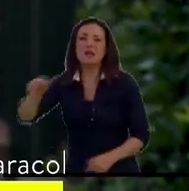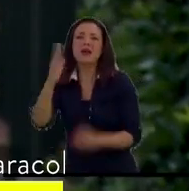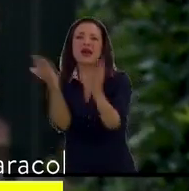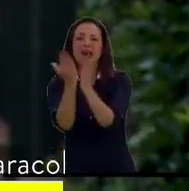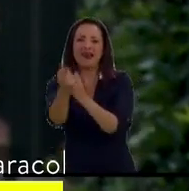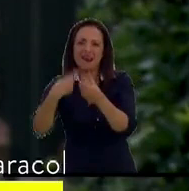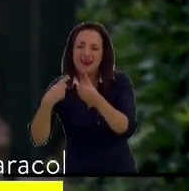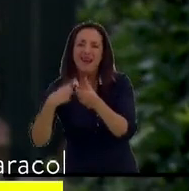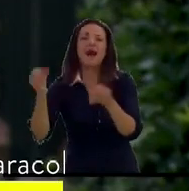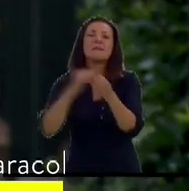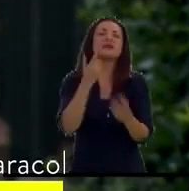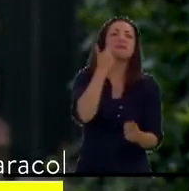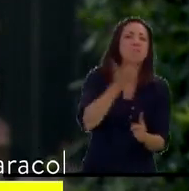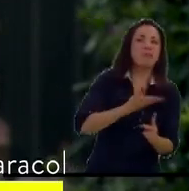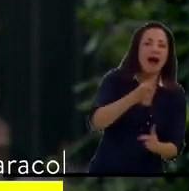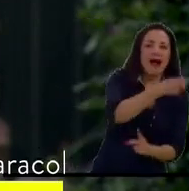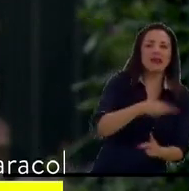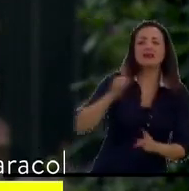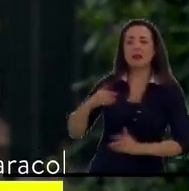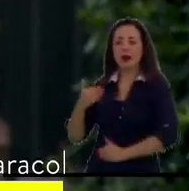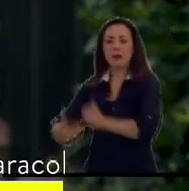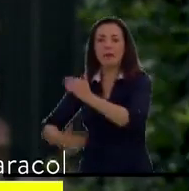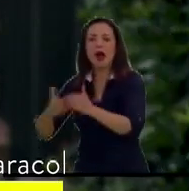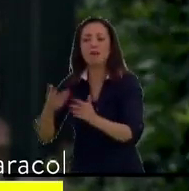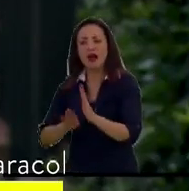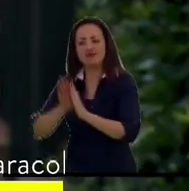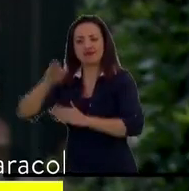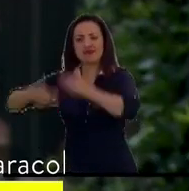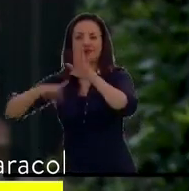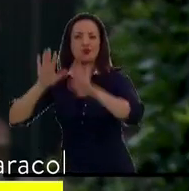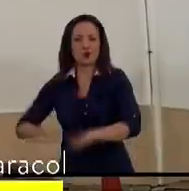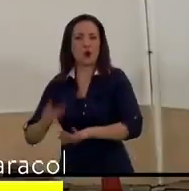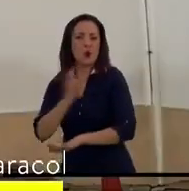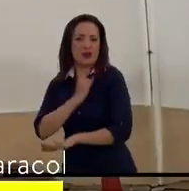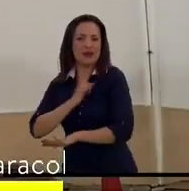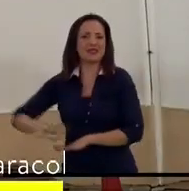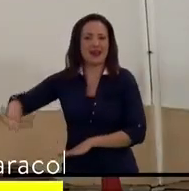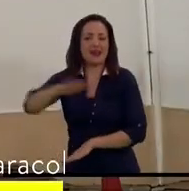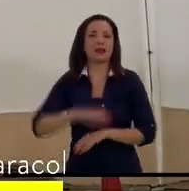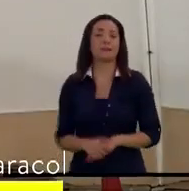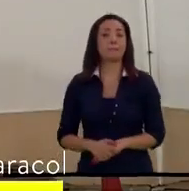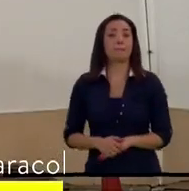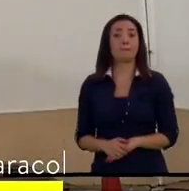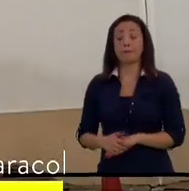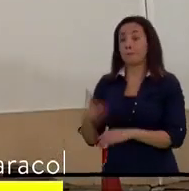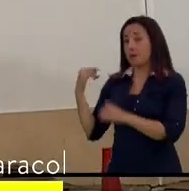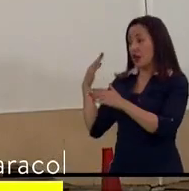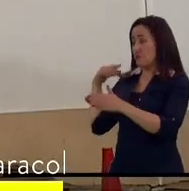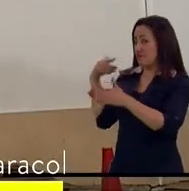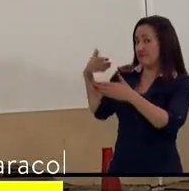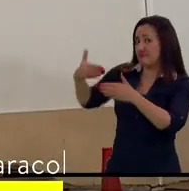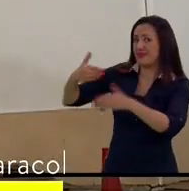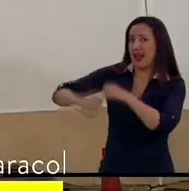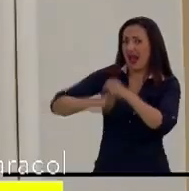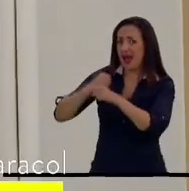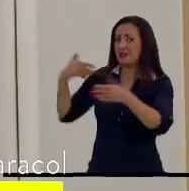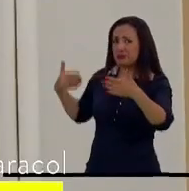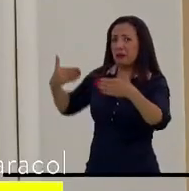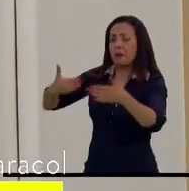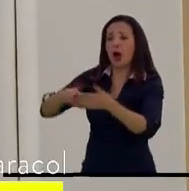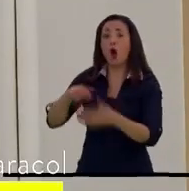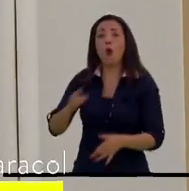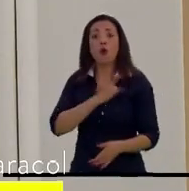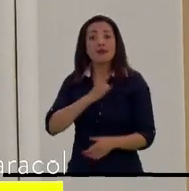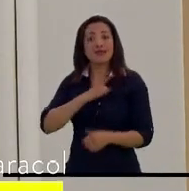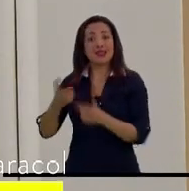familia, los procesos académicos y el desarrollo institucional. En los últimos años la Universidad Libre ha dado grandes